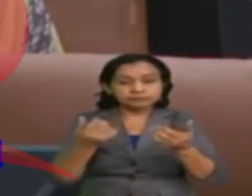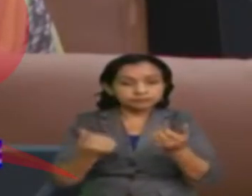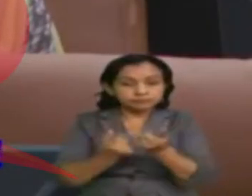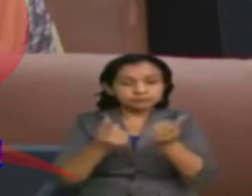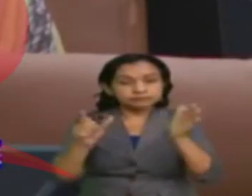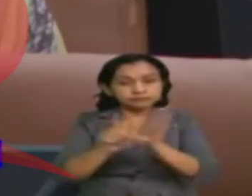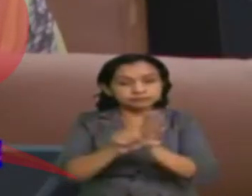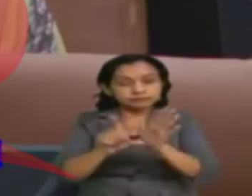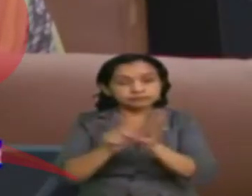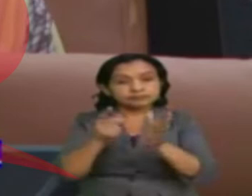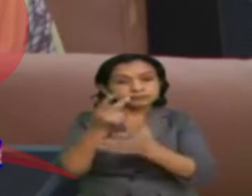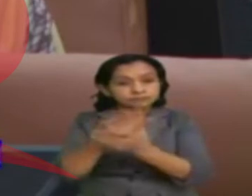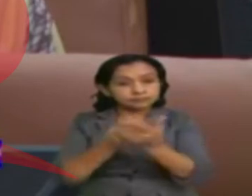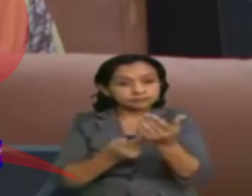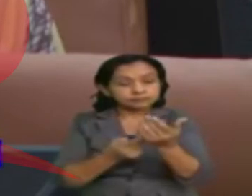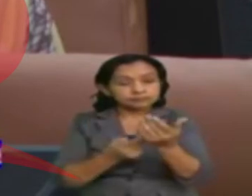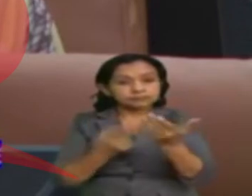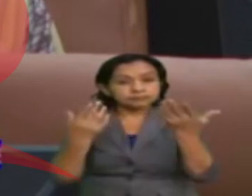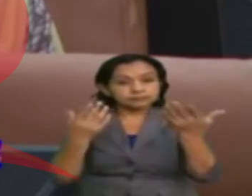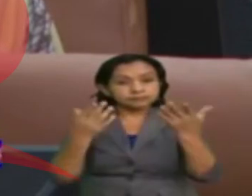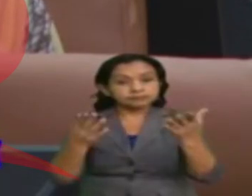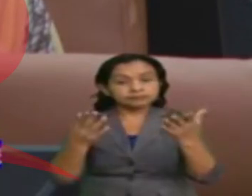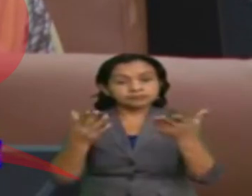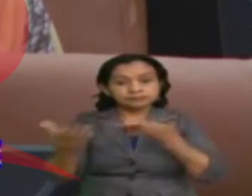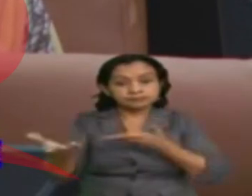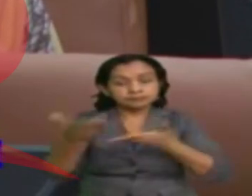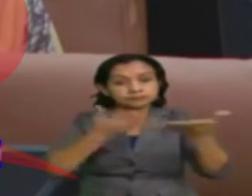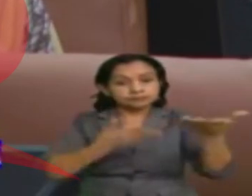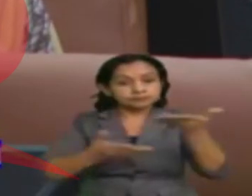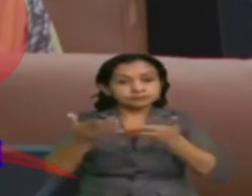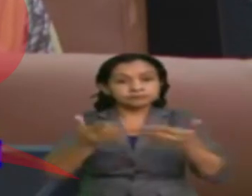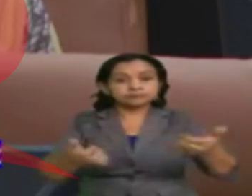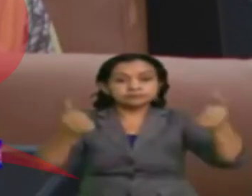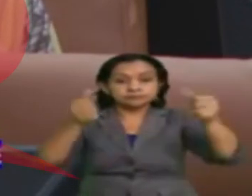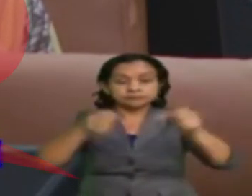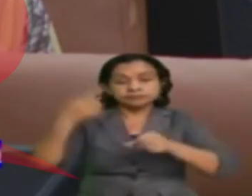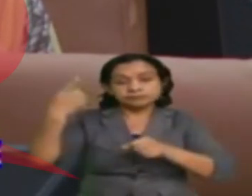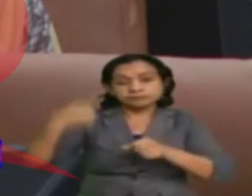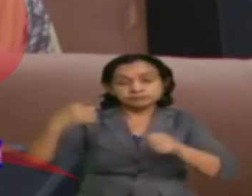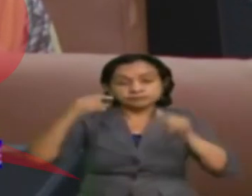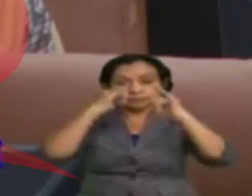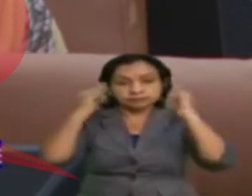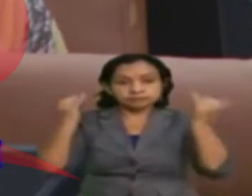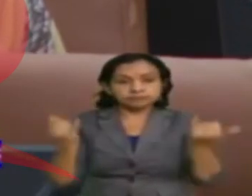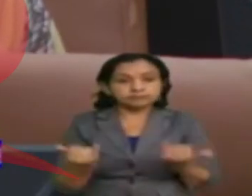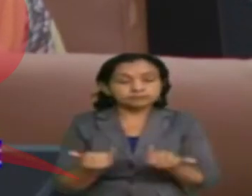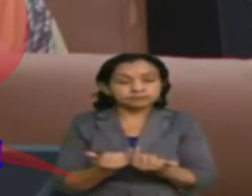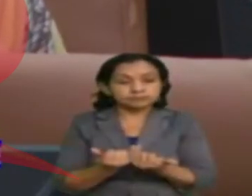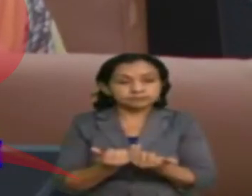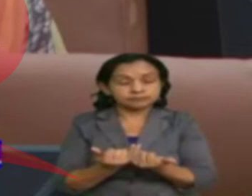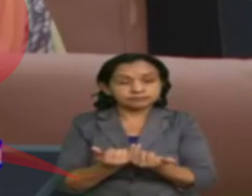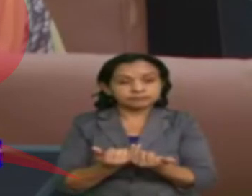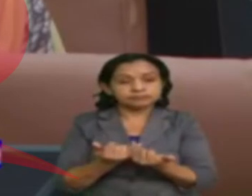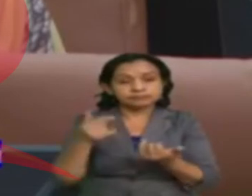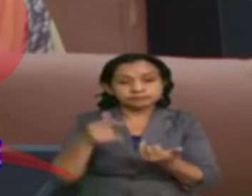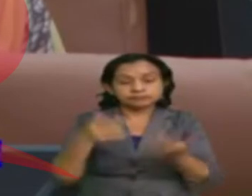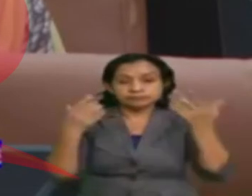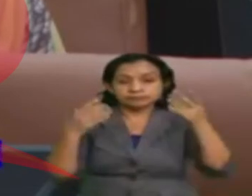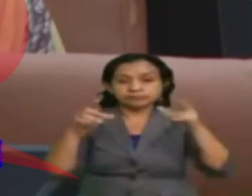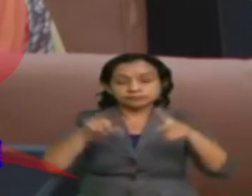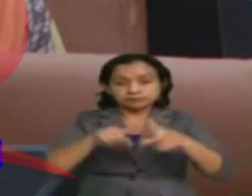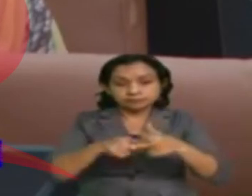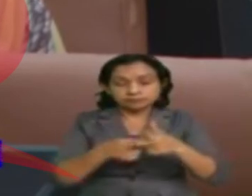asistencia legal mutua en el principio de reciprocidad conforme al derecho internacional, pues con este